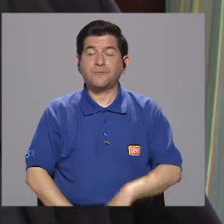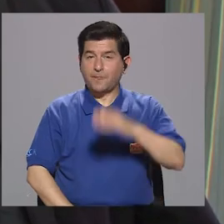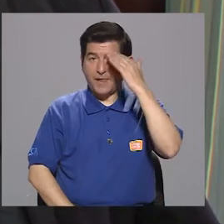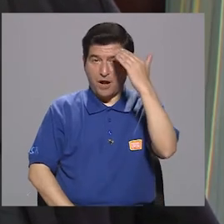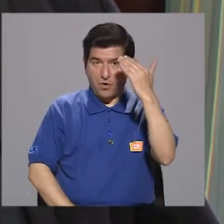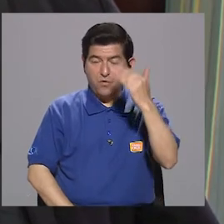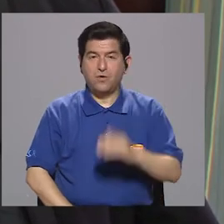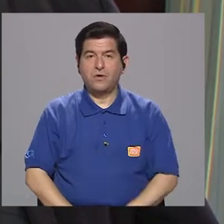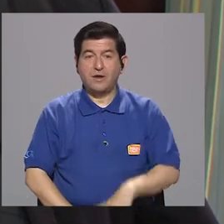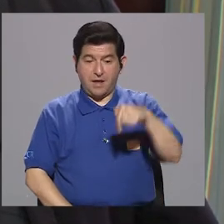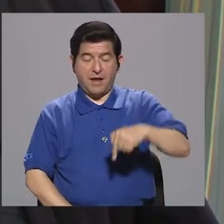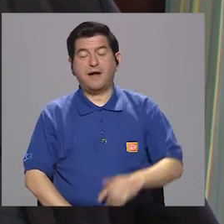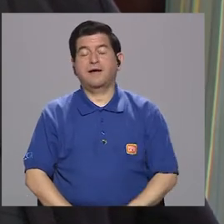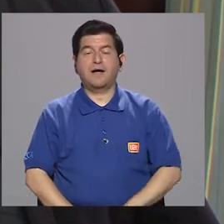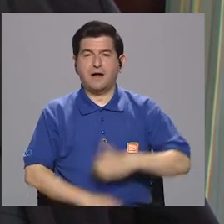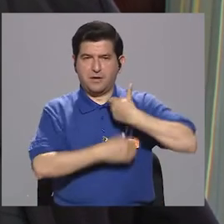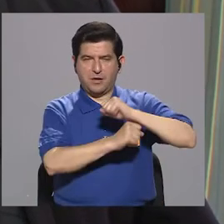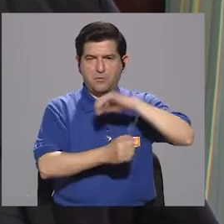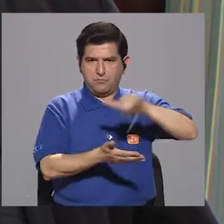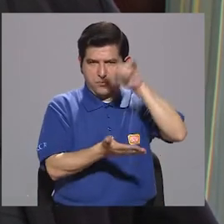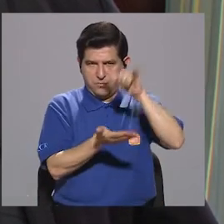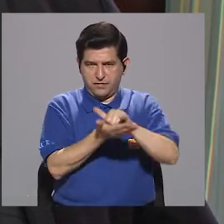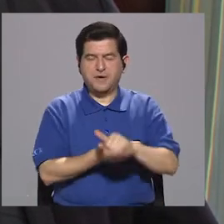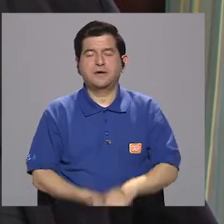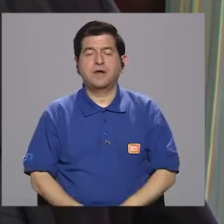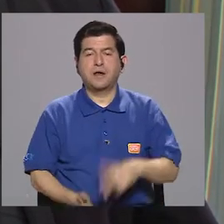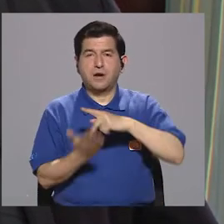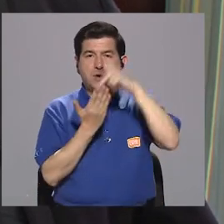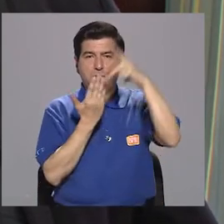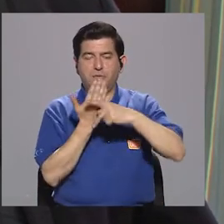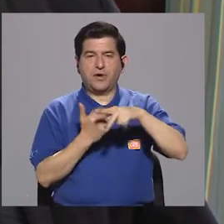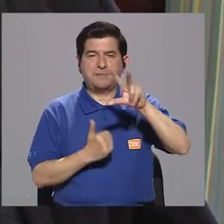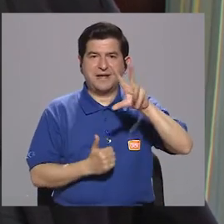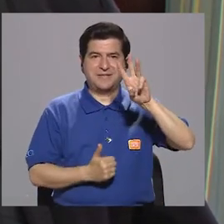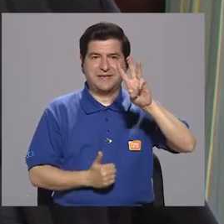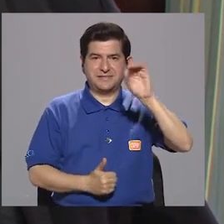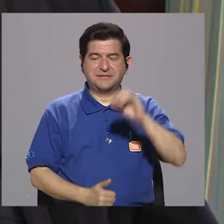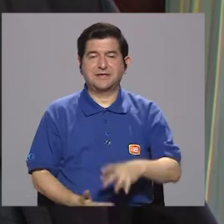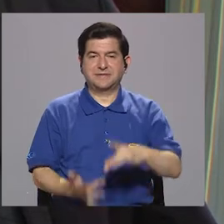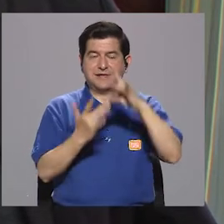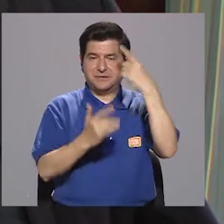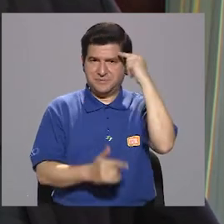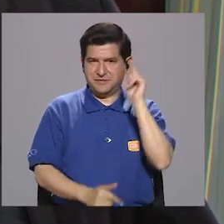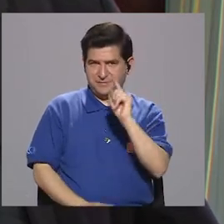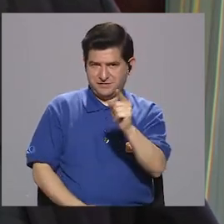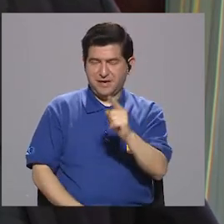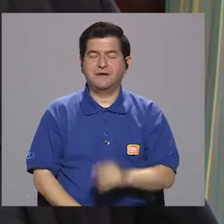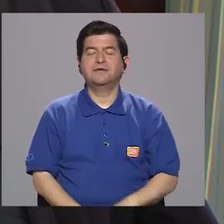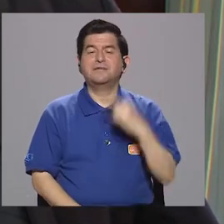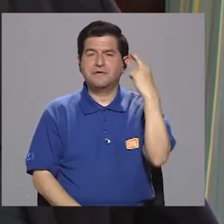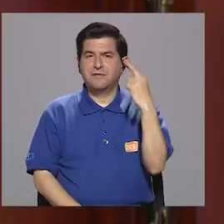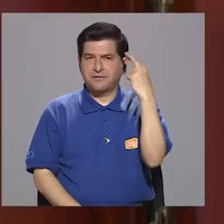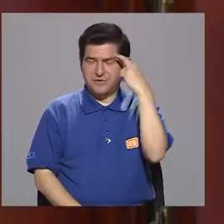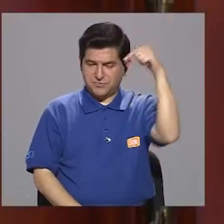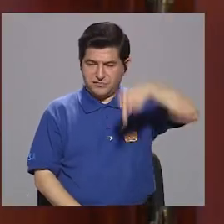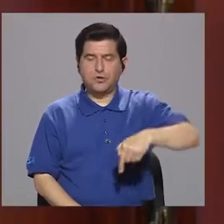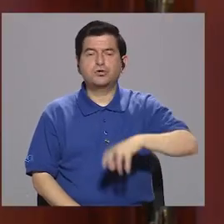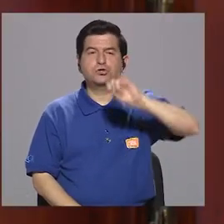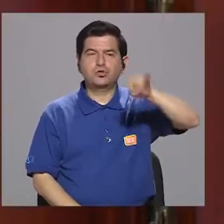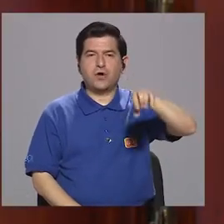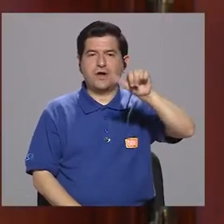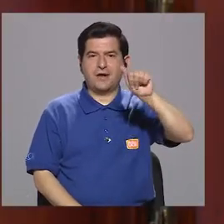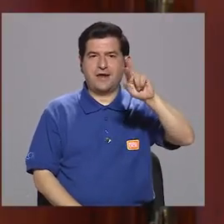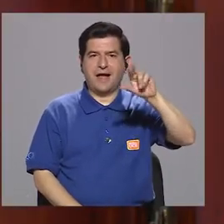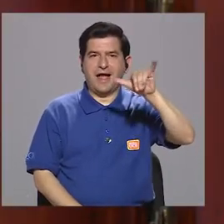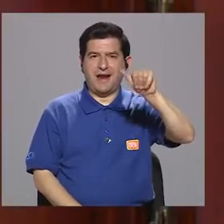Hola, estamos en la Alcaldía de San José, haciendo 360, un 360 especial para ustedes y casualmente con Don Johnny